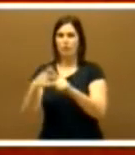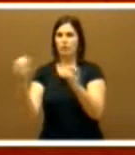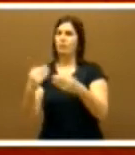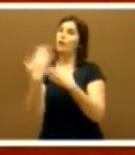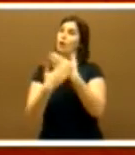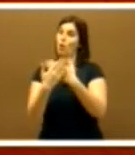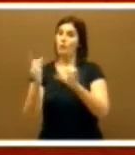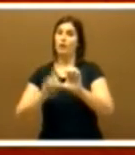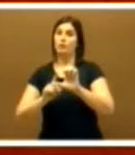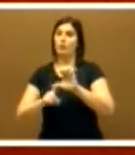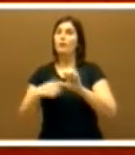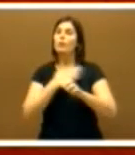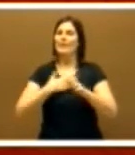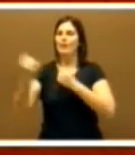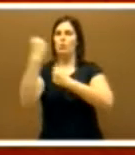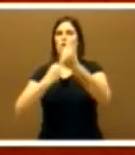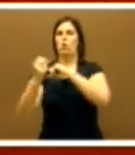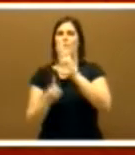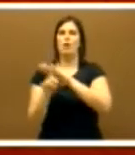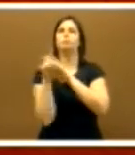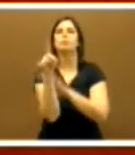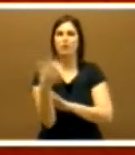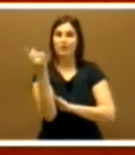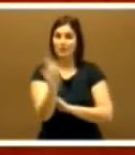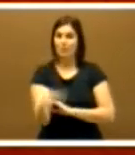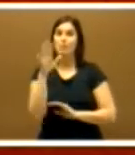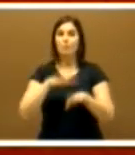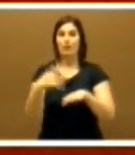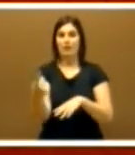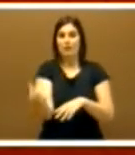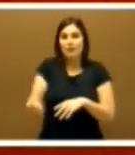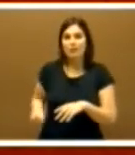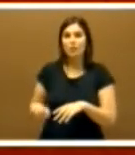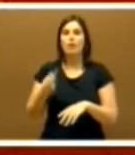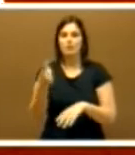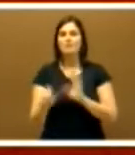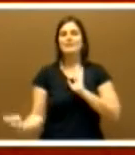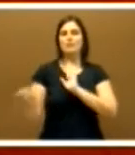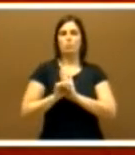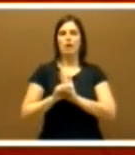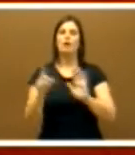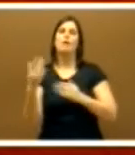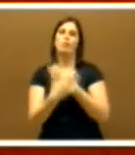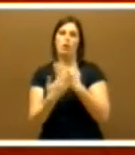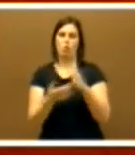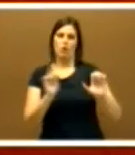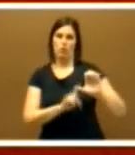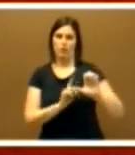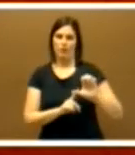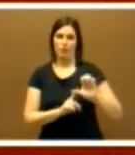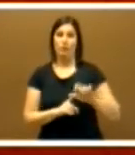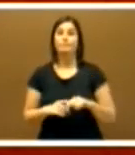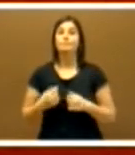Extremadura hacia el crecimiento económico, para que la austeridad sea una de las señas de identidad del Gobierno de Extremadura.